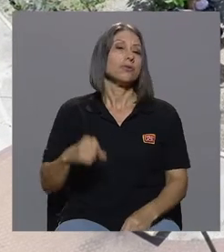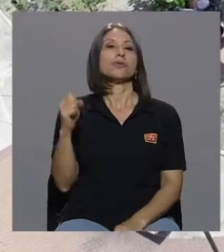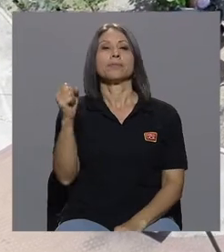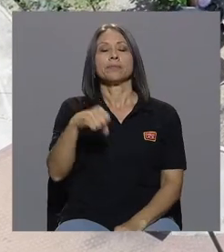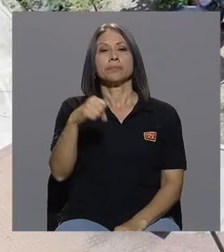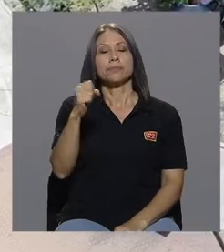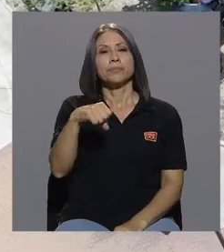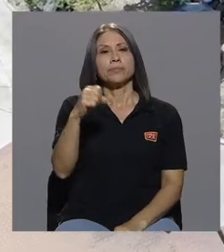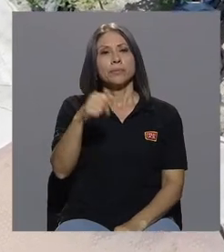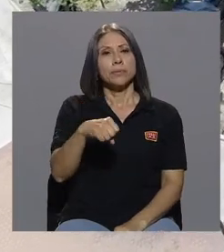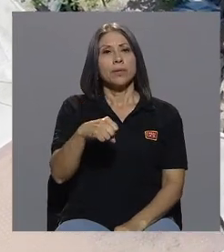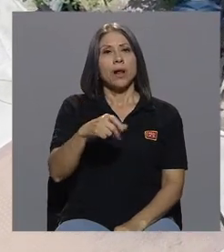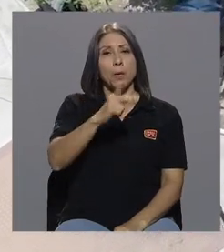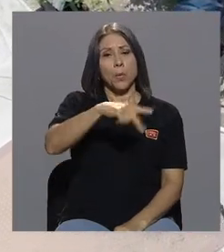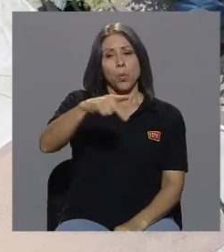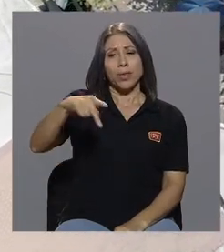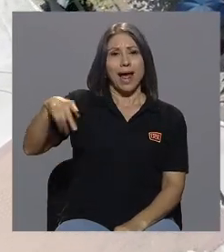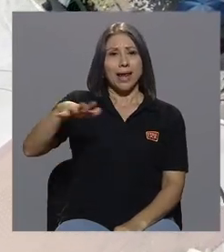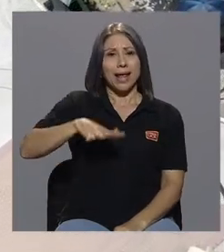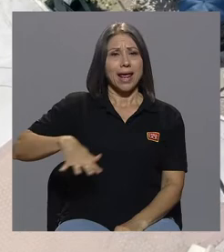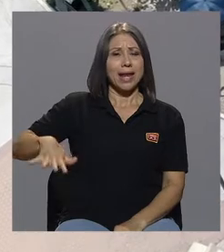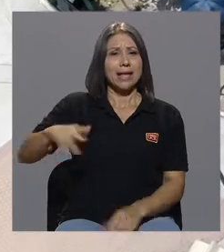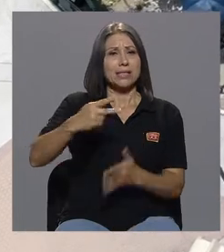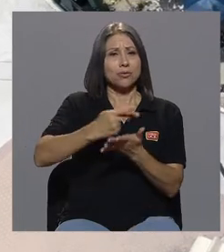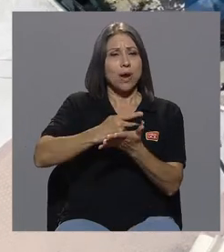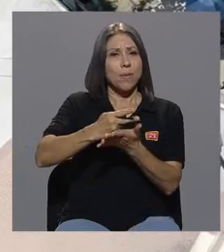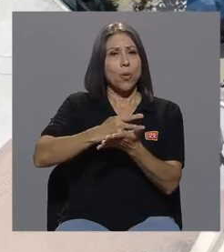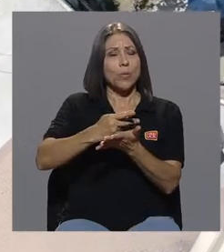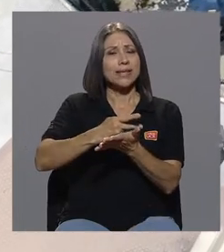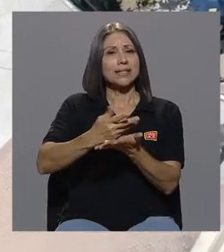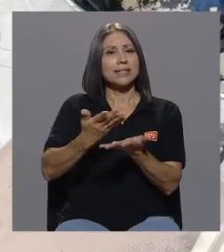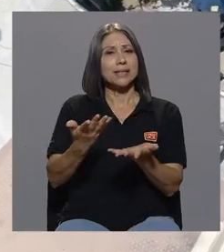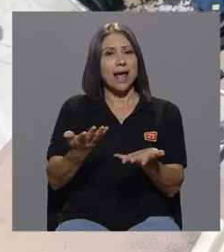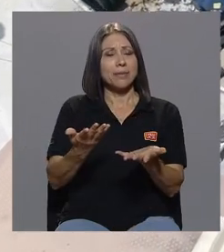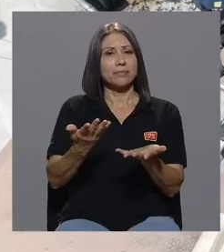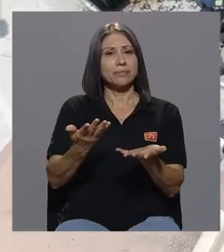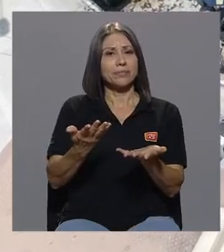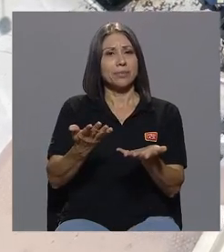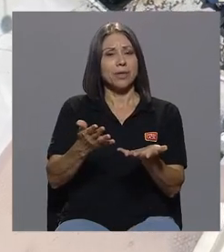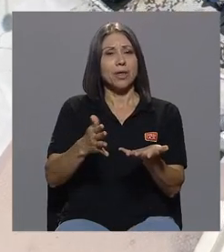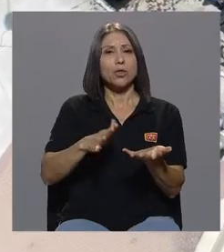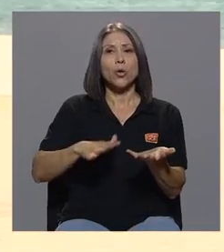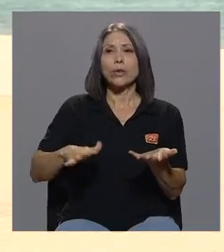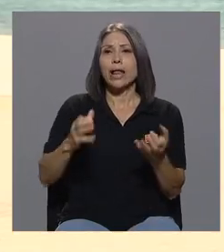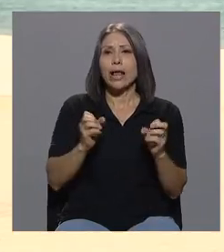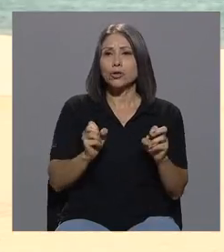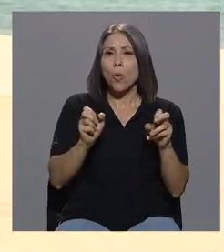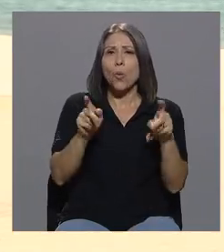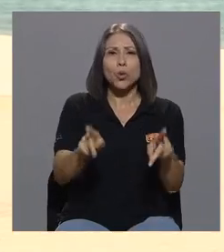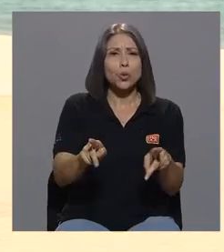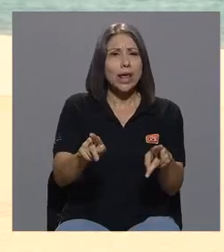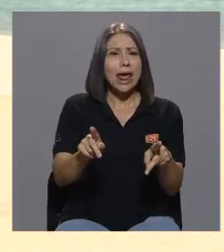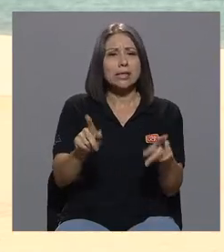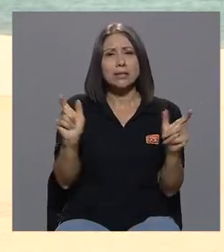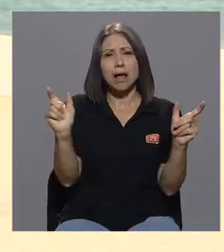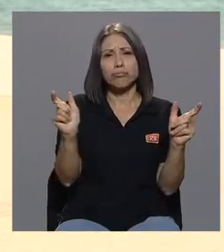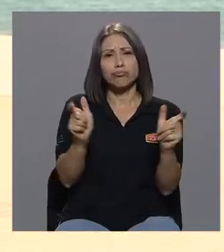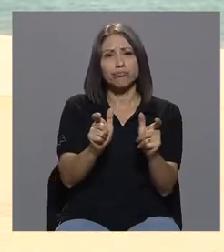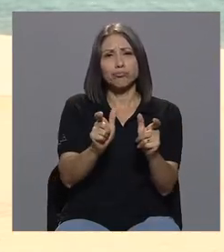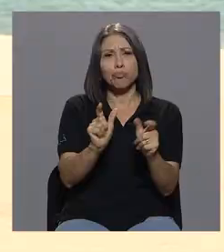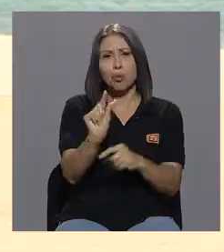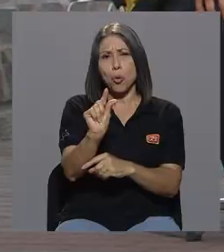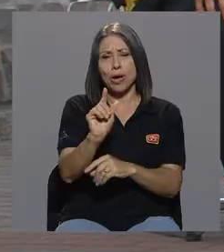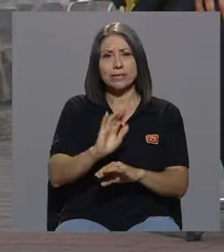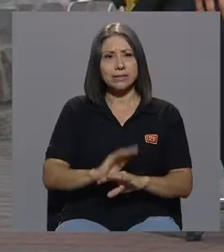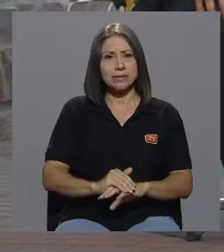Punta Arenas es una provincia en donde las oportunidades son muy pocas, las oportunidades son muy